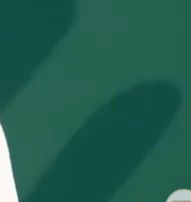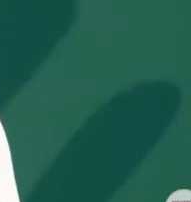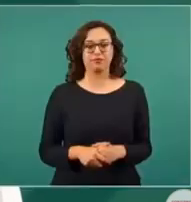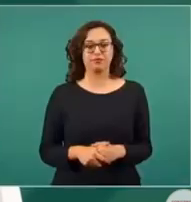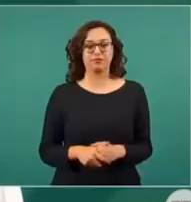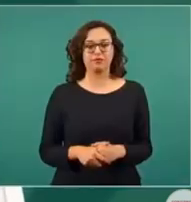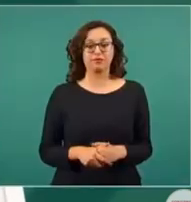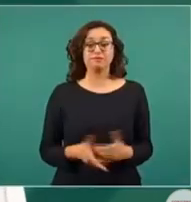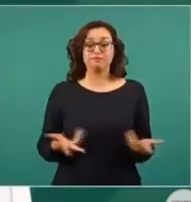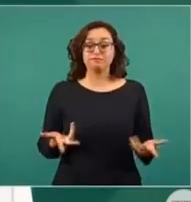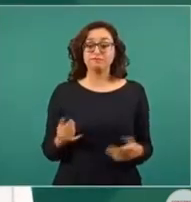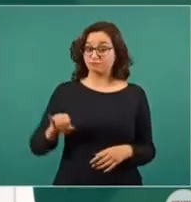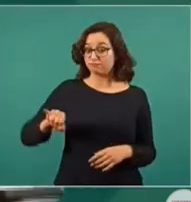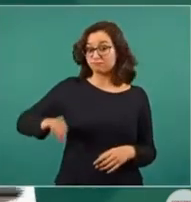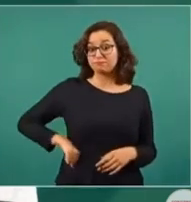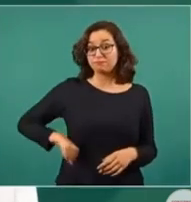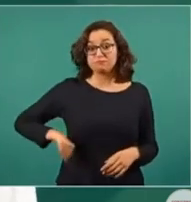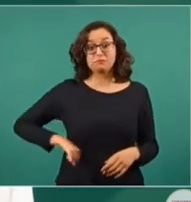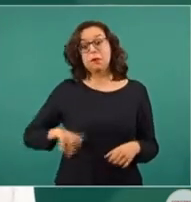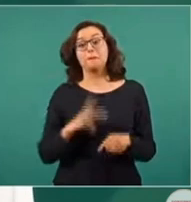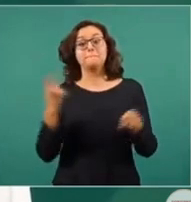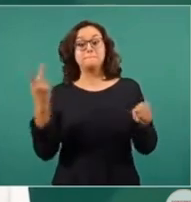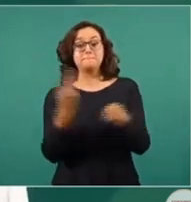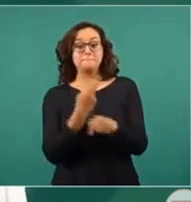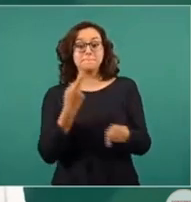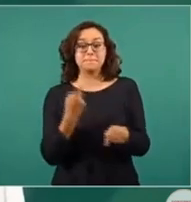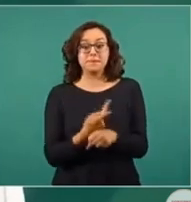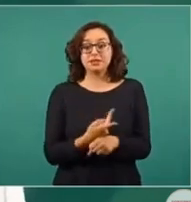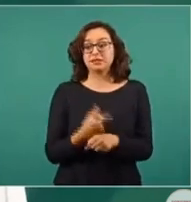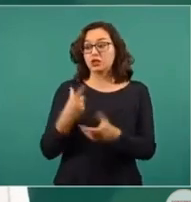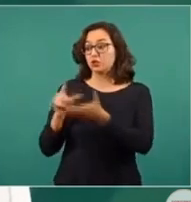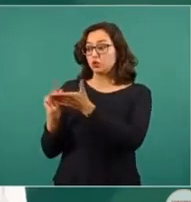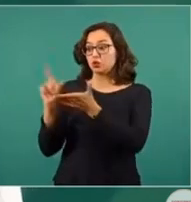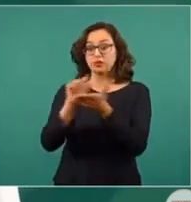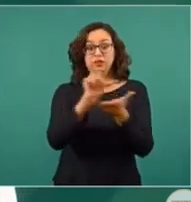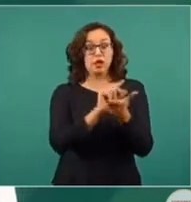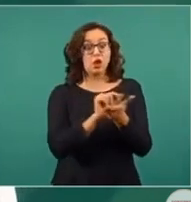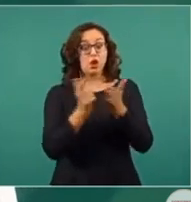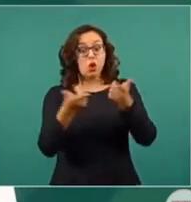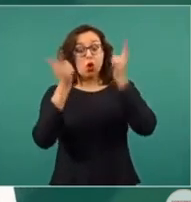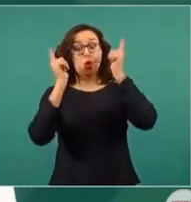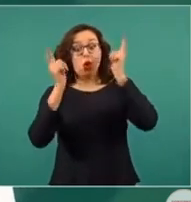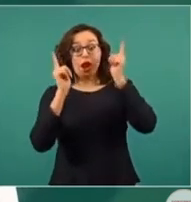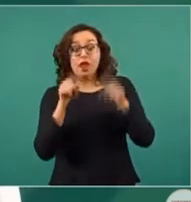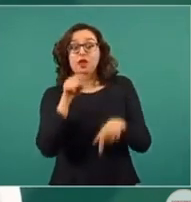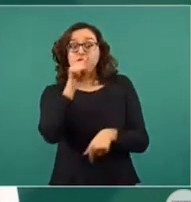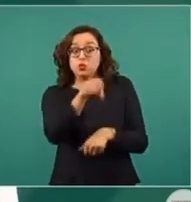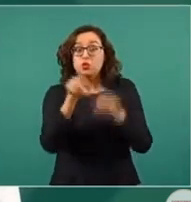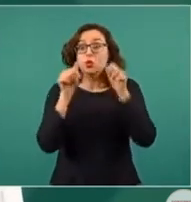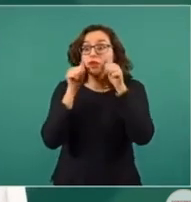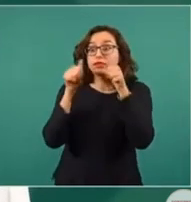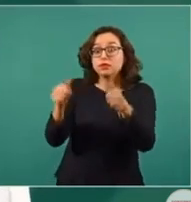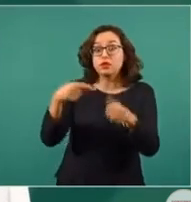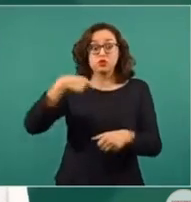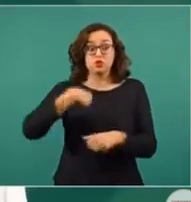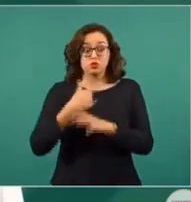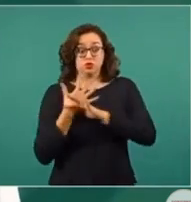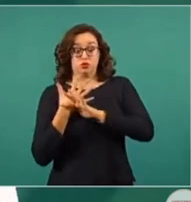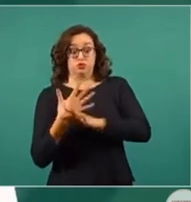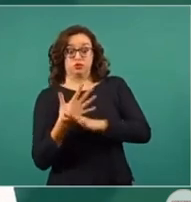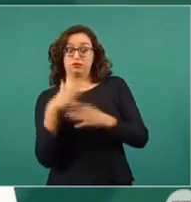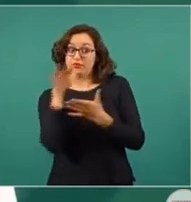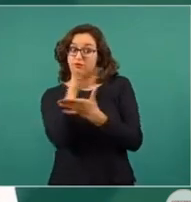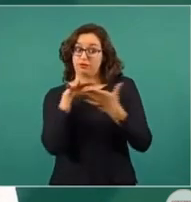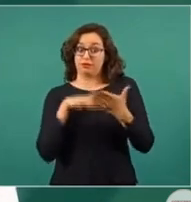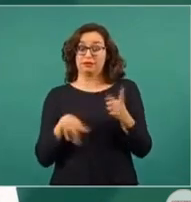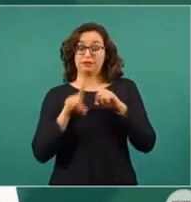interesante que inmediatamente los tuiteros le dijeron, espero que haya tomado nota, que eso no fue lo que dije. Entonces, lo que